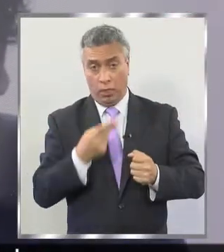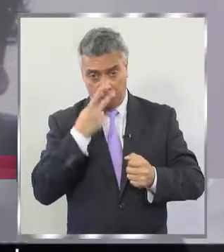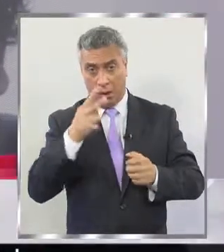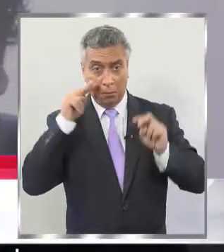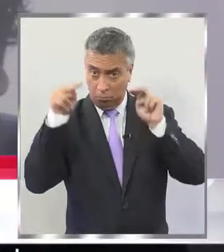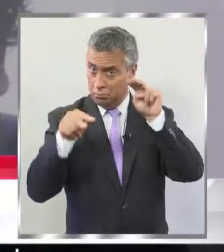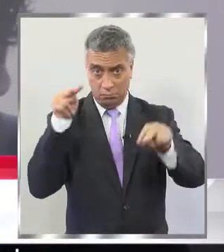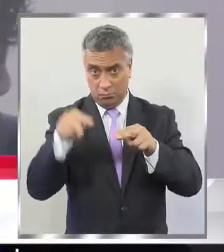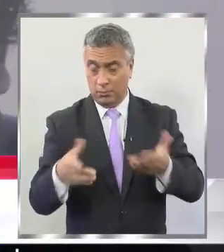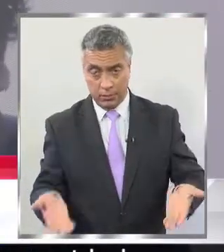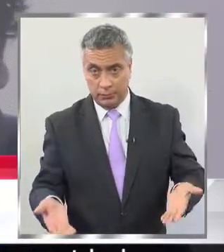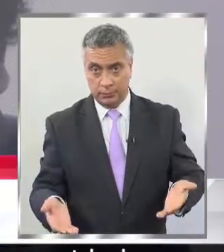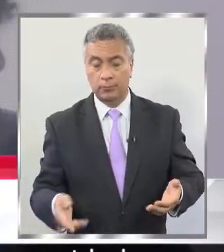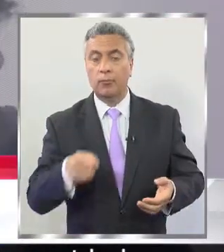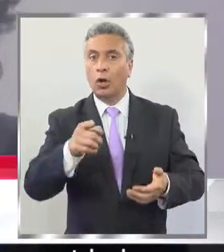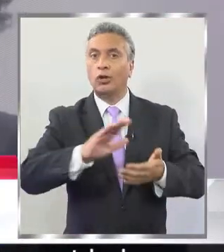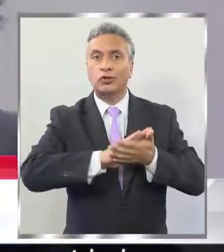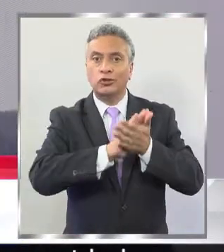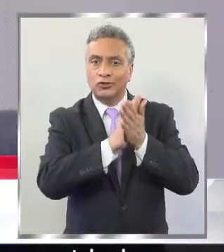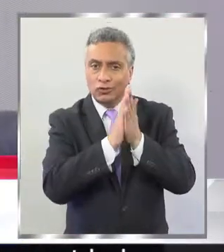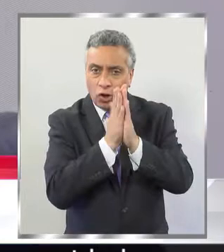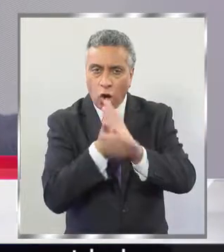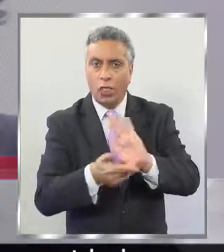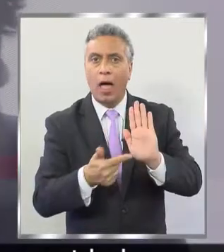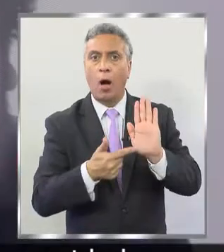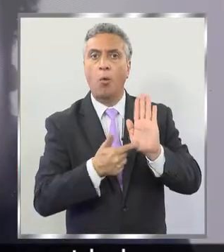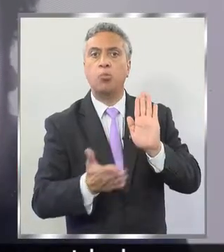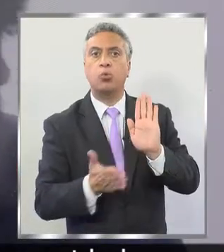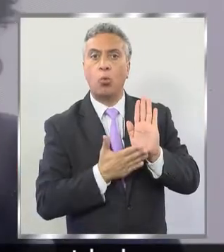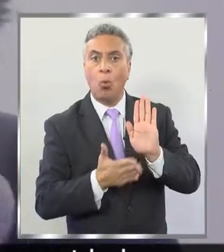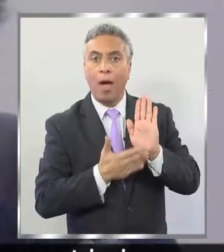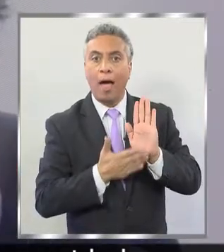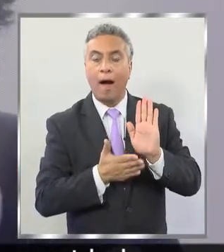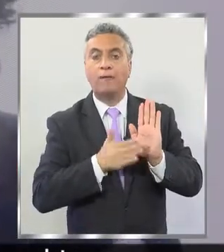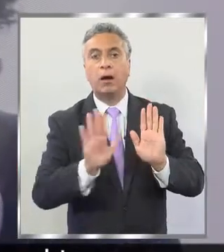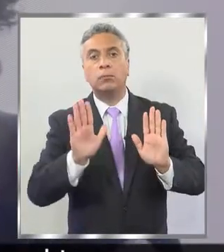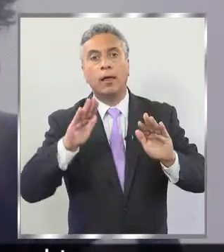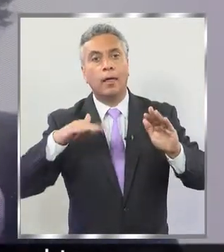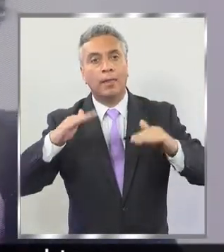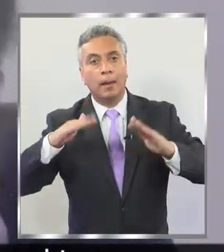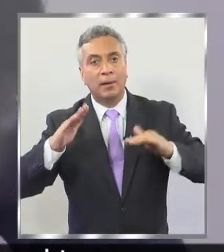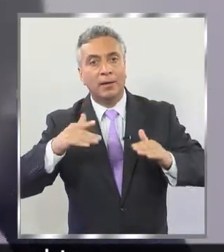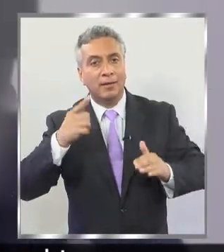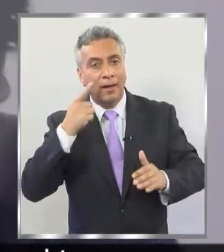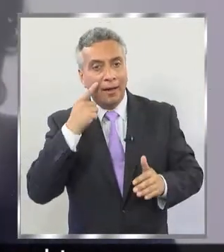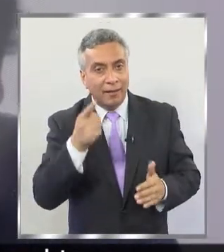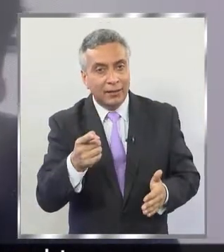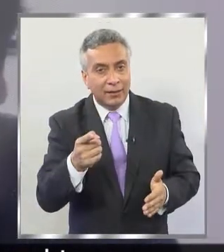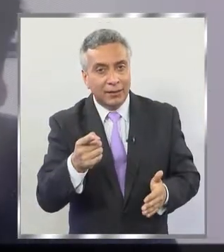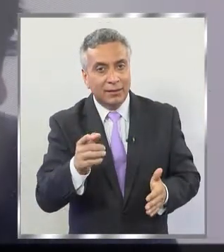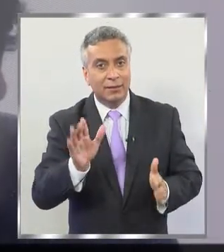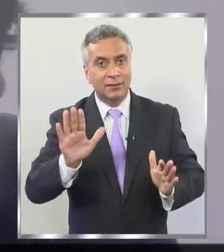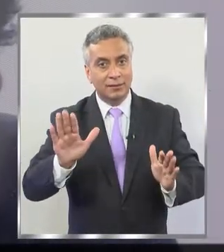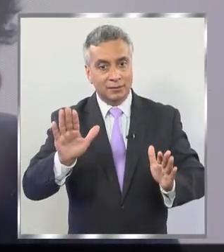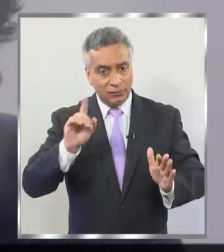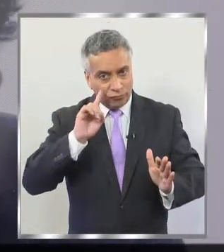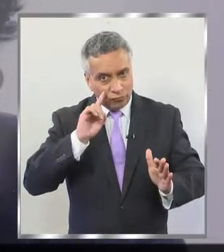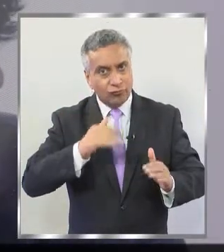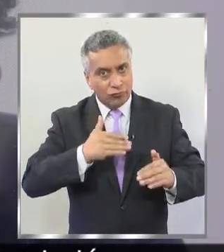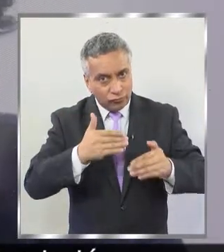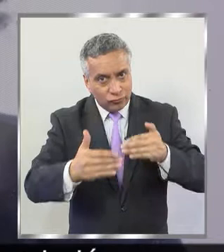dependen, en definitiva, de la capacidad de generar una convicción en el juez. Entonces,